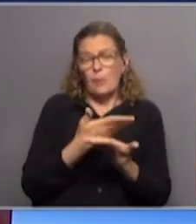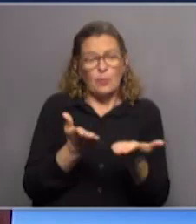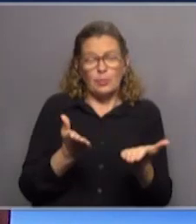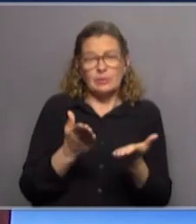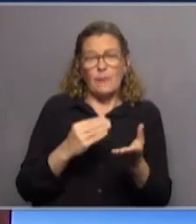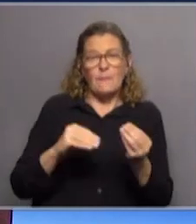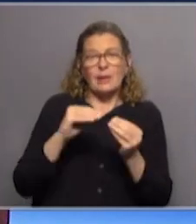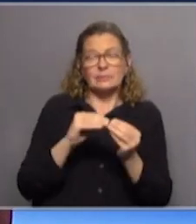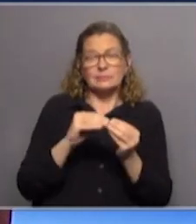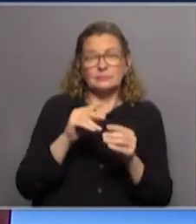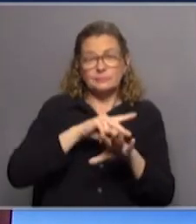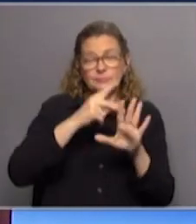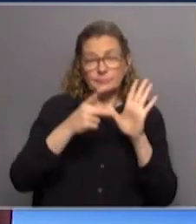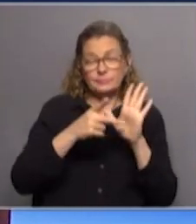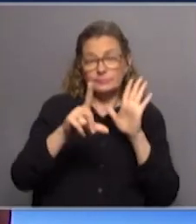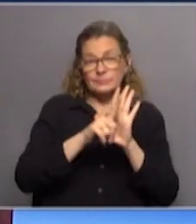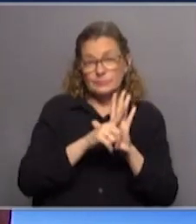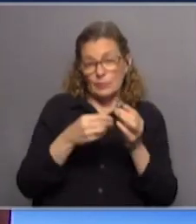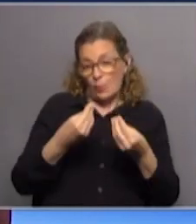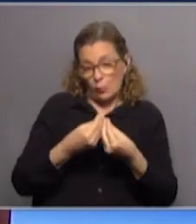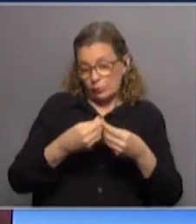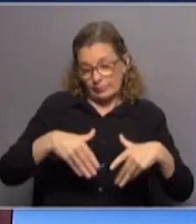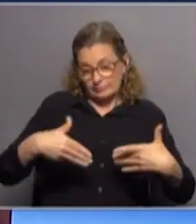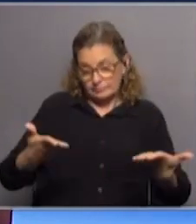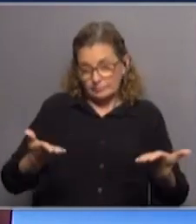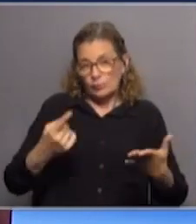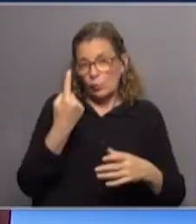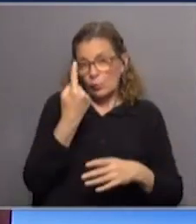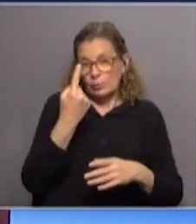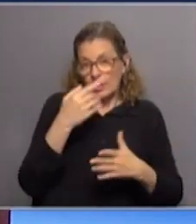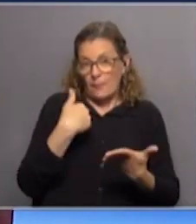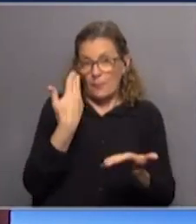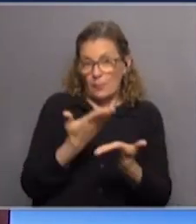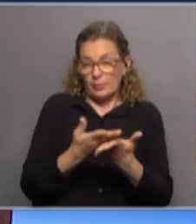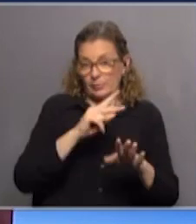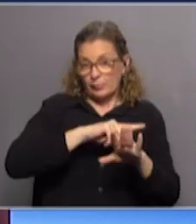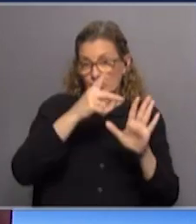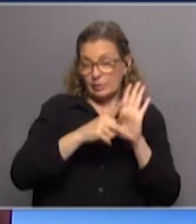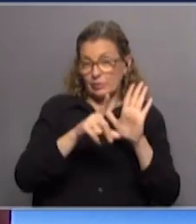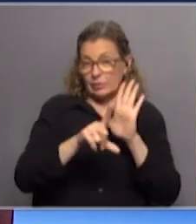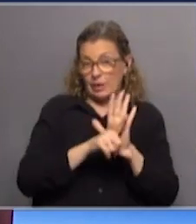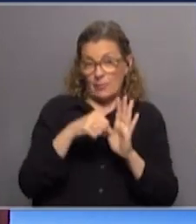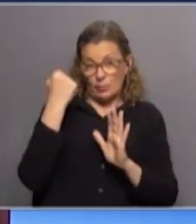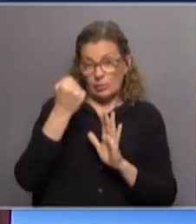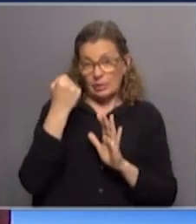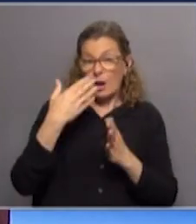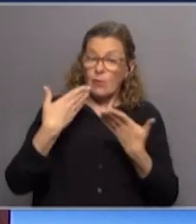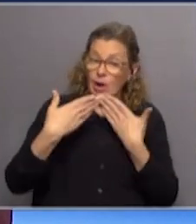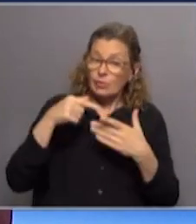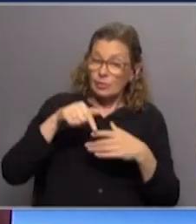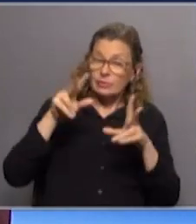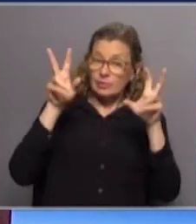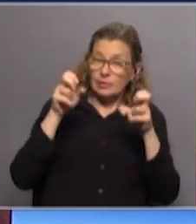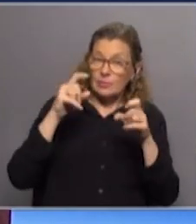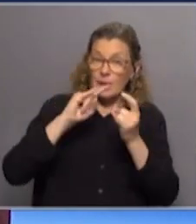más de cabildo abierto este proyecto de ley de las muchas que ha hecho, sino que es una propuesta, un proyecto de ley importante para ellos porque vienen hablando sobre este tema